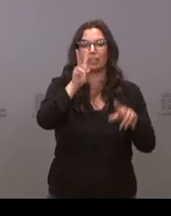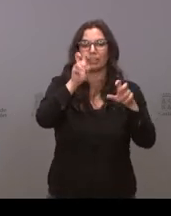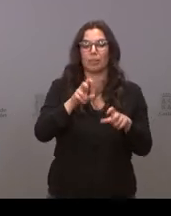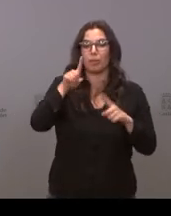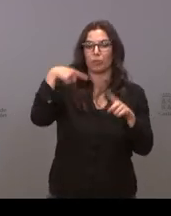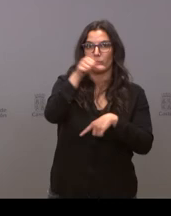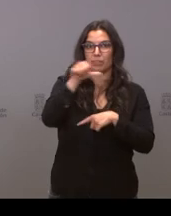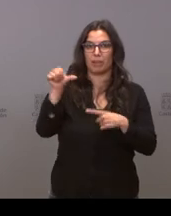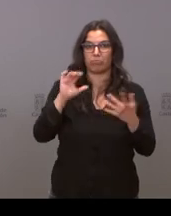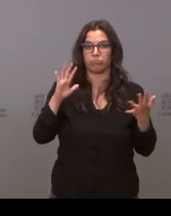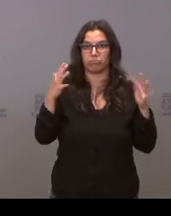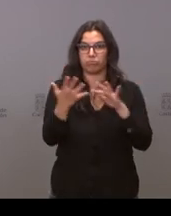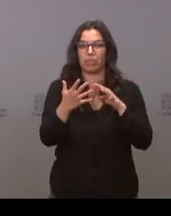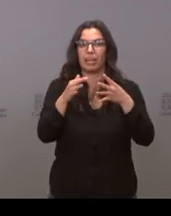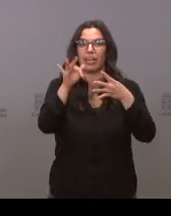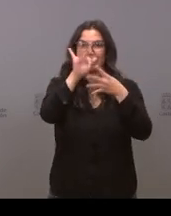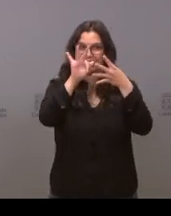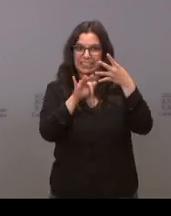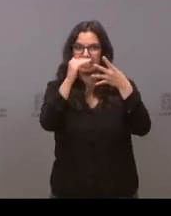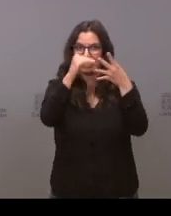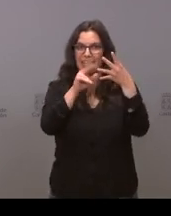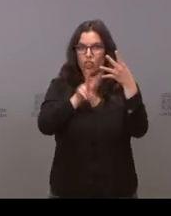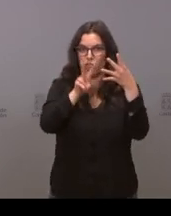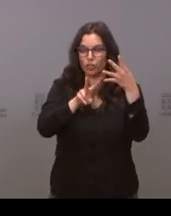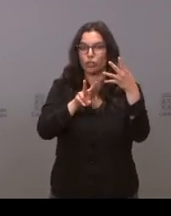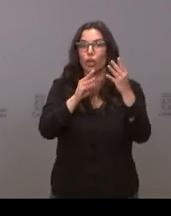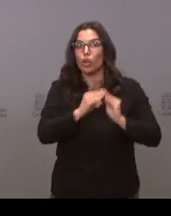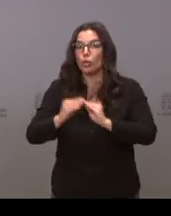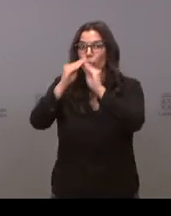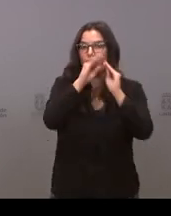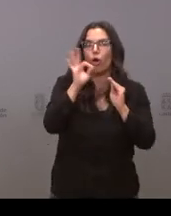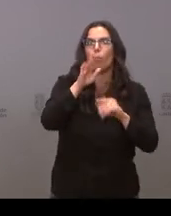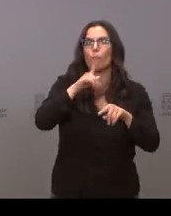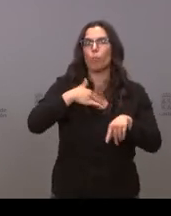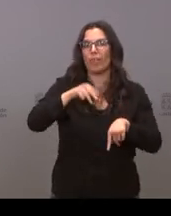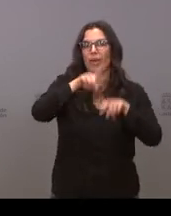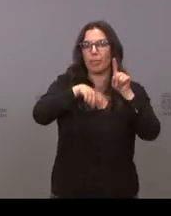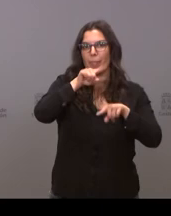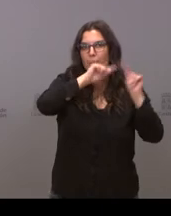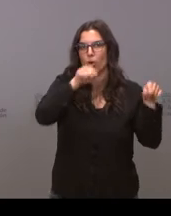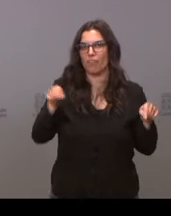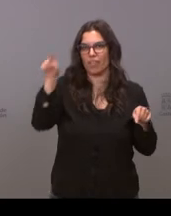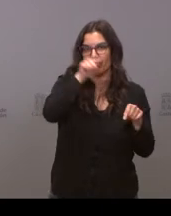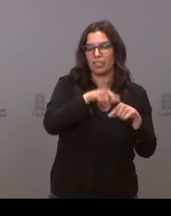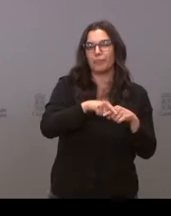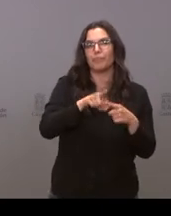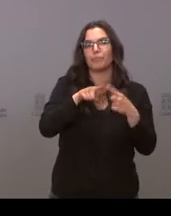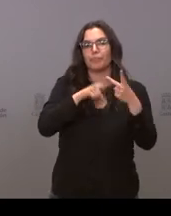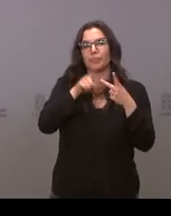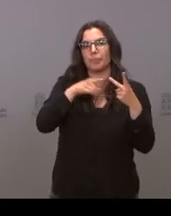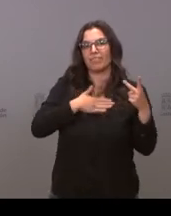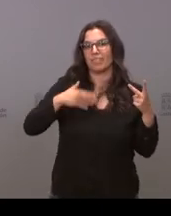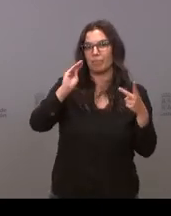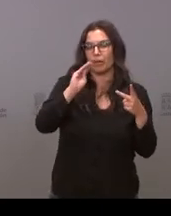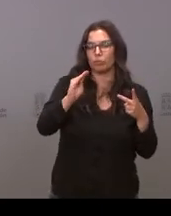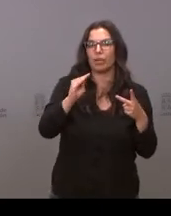la semana que viene se hará por provincias o en la totalidad de la comunidad y luego quería preguntarle al vicepresidente se